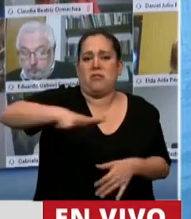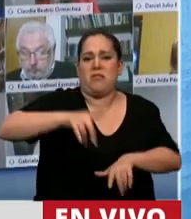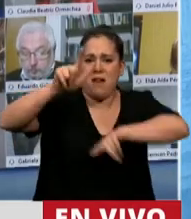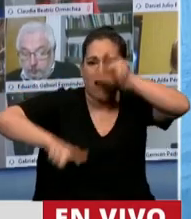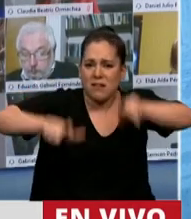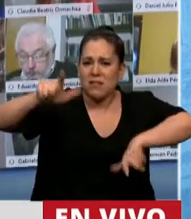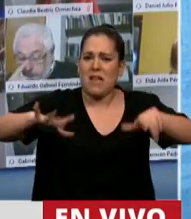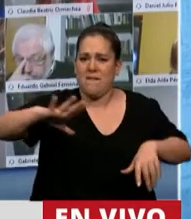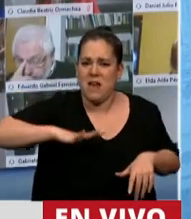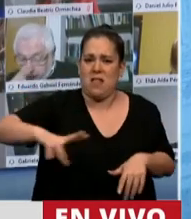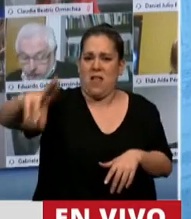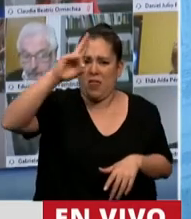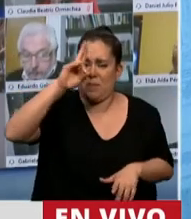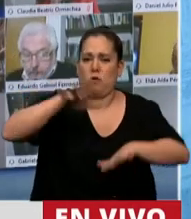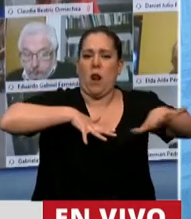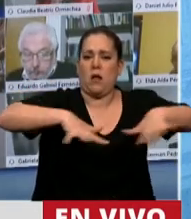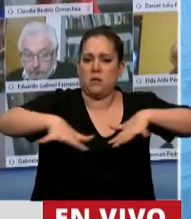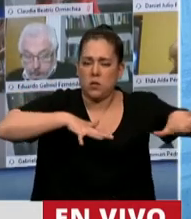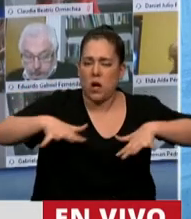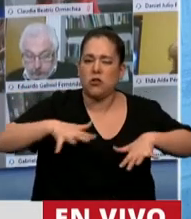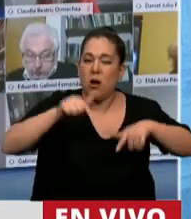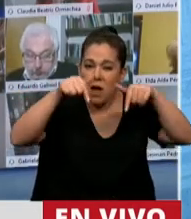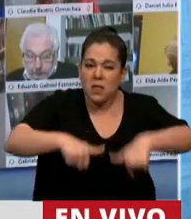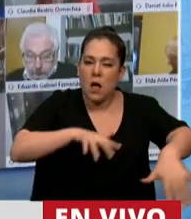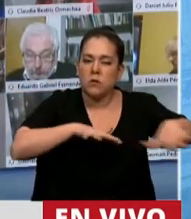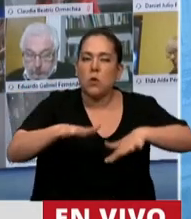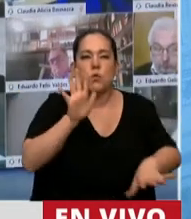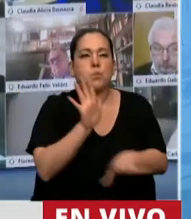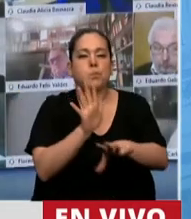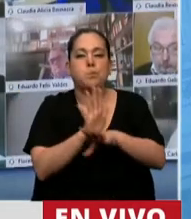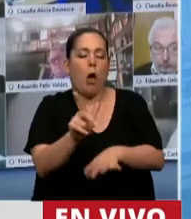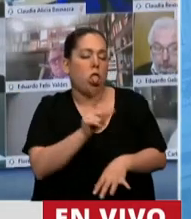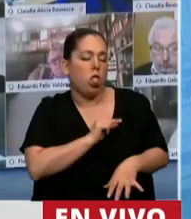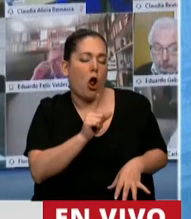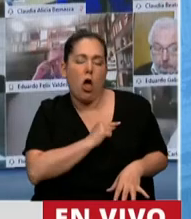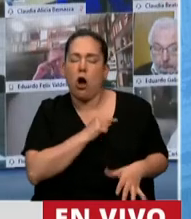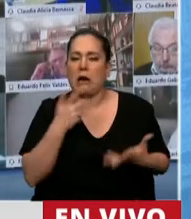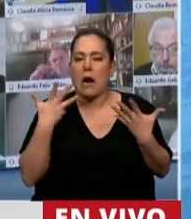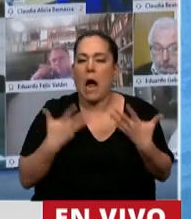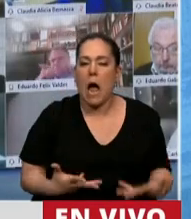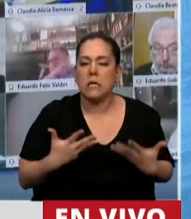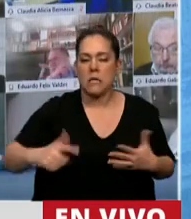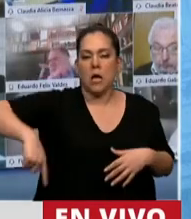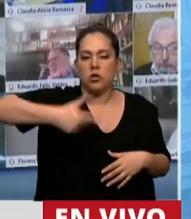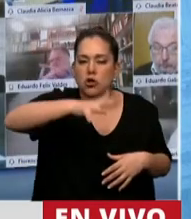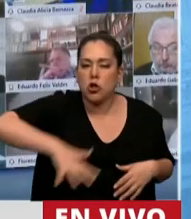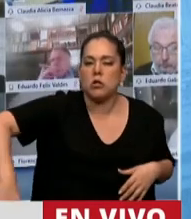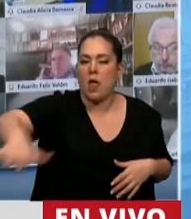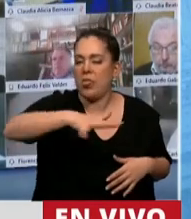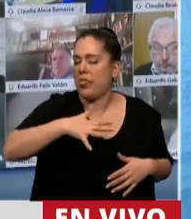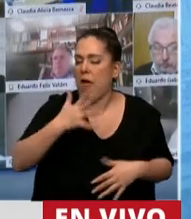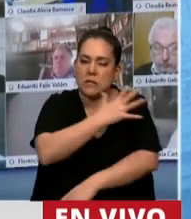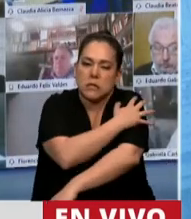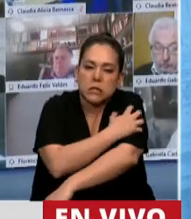falta de respeto a la situación de dolor, de cansancio social, de